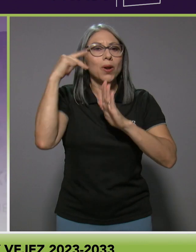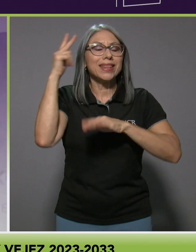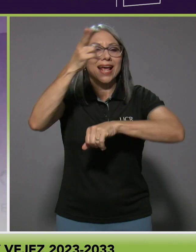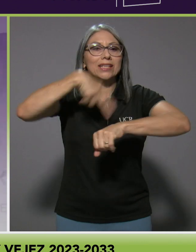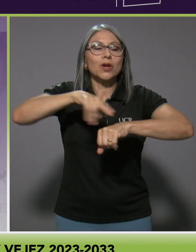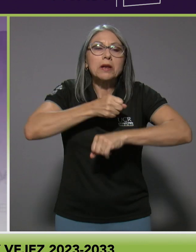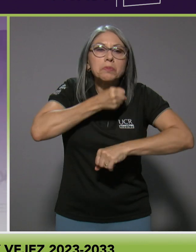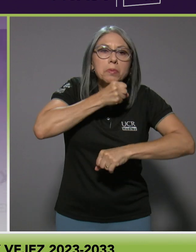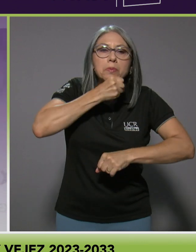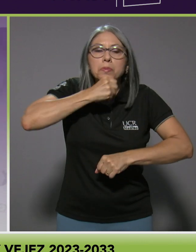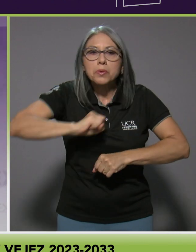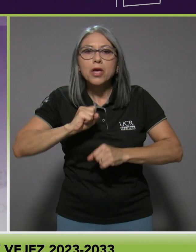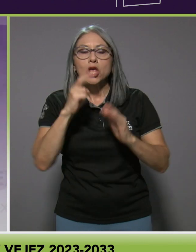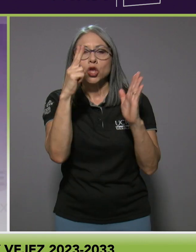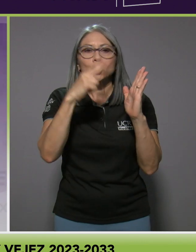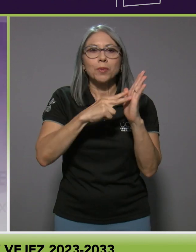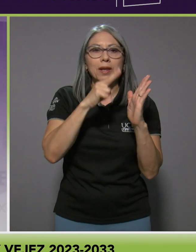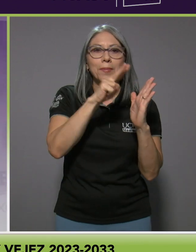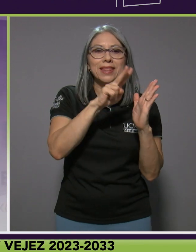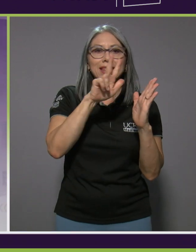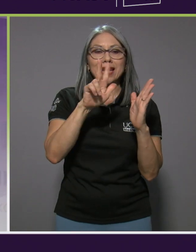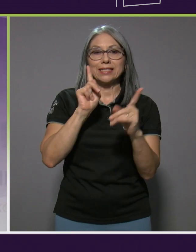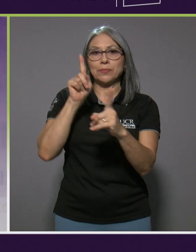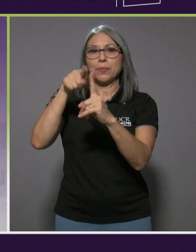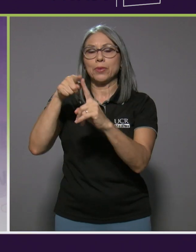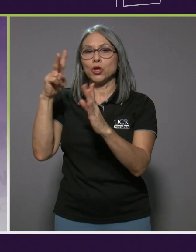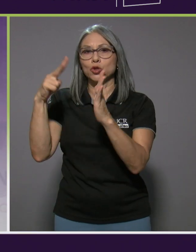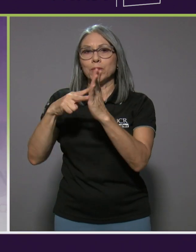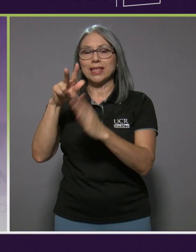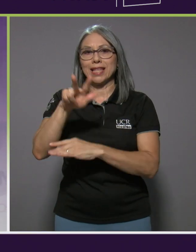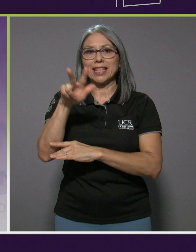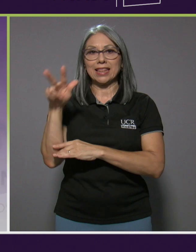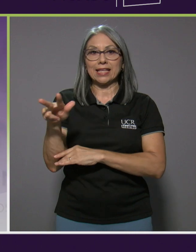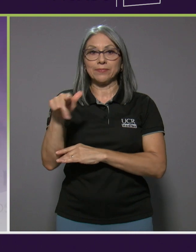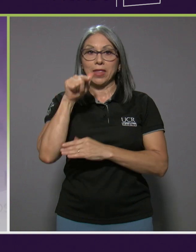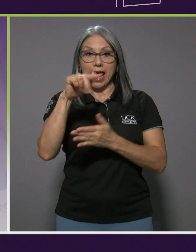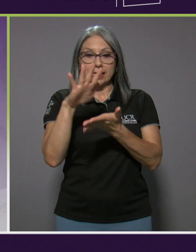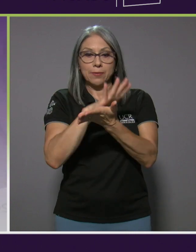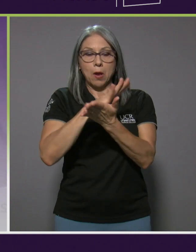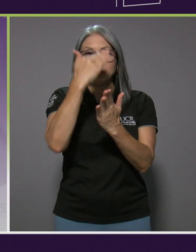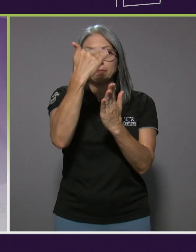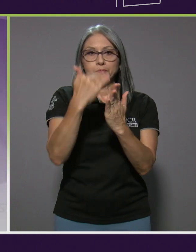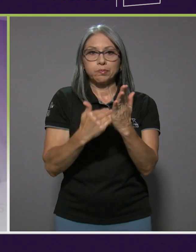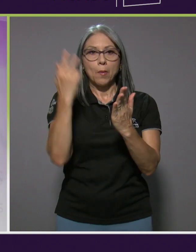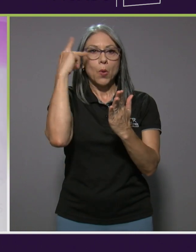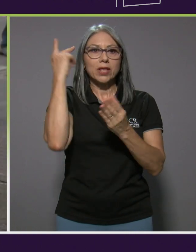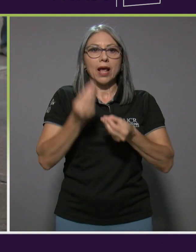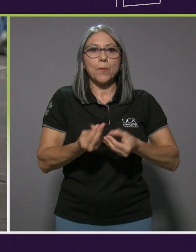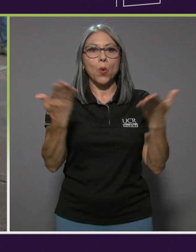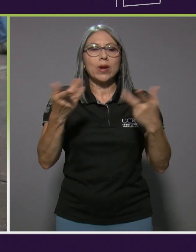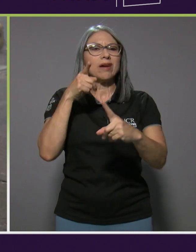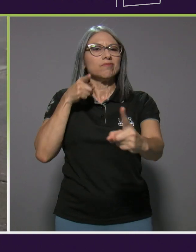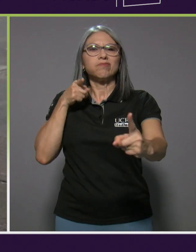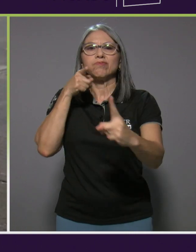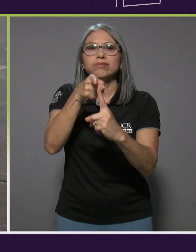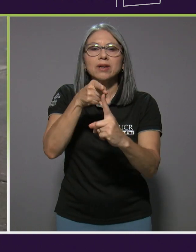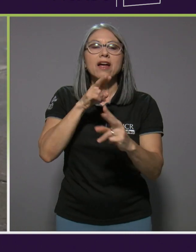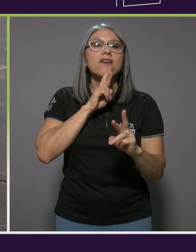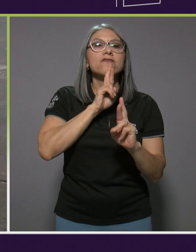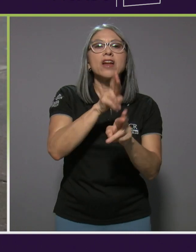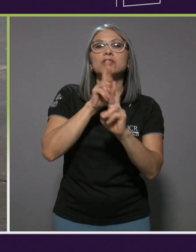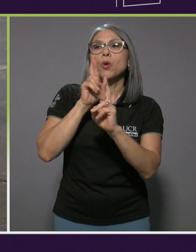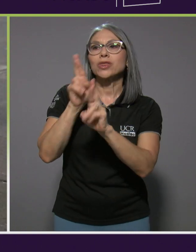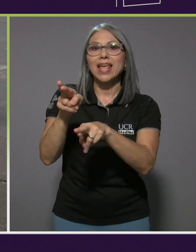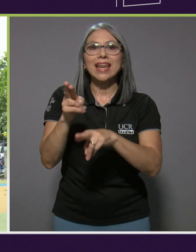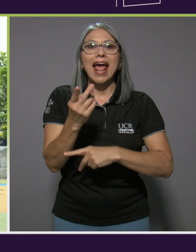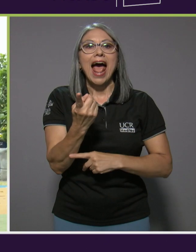2023-2033. Este instrumento de política pública tiene el fin de responder a la carencia de la